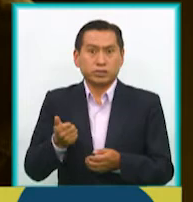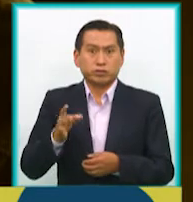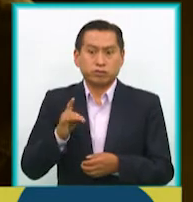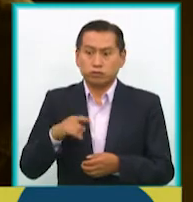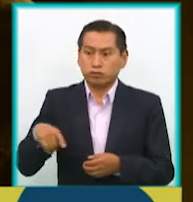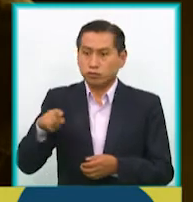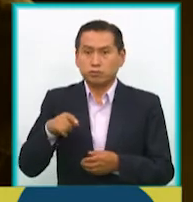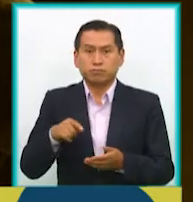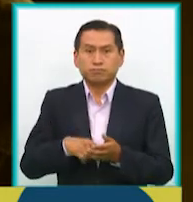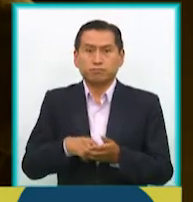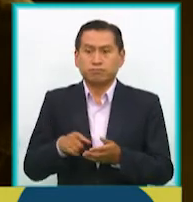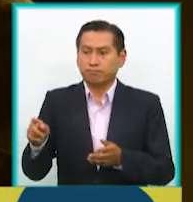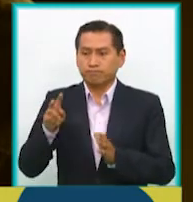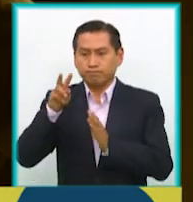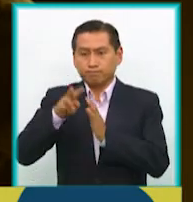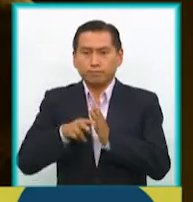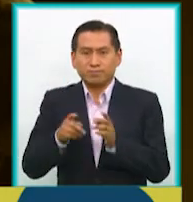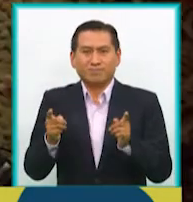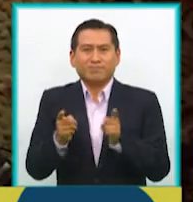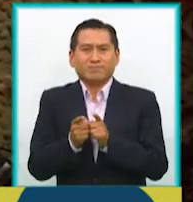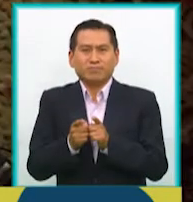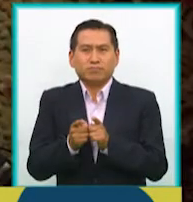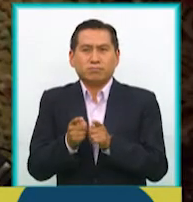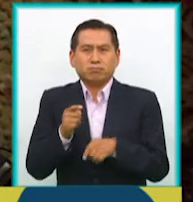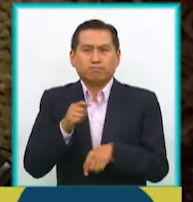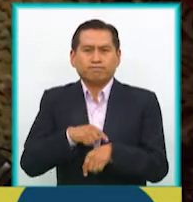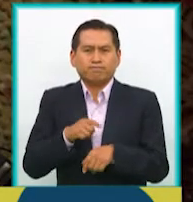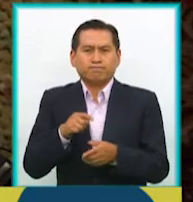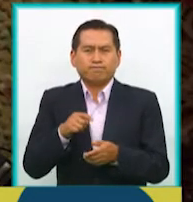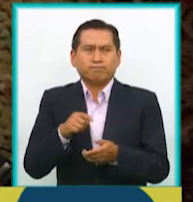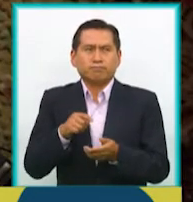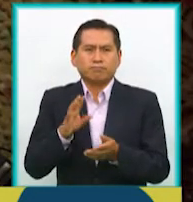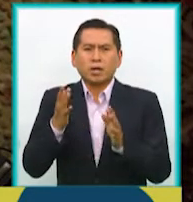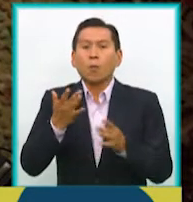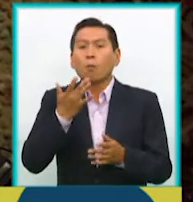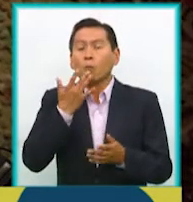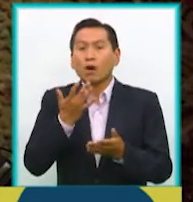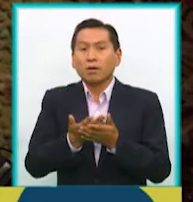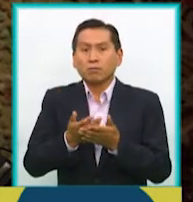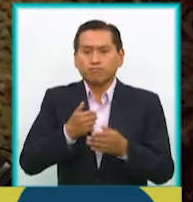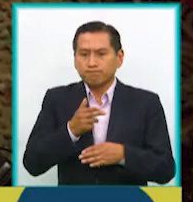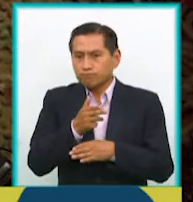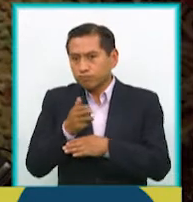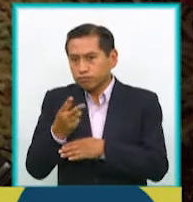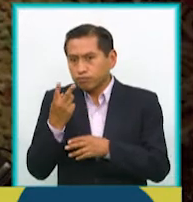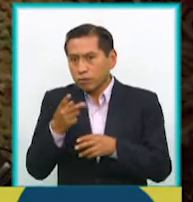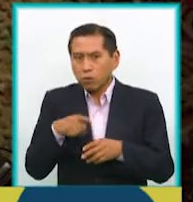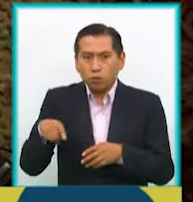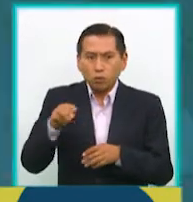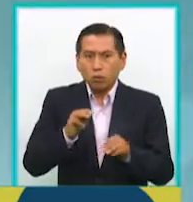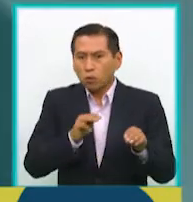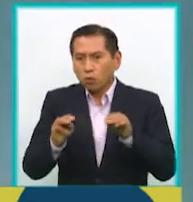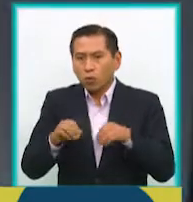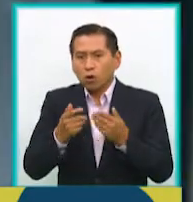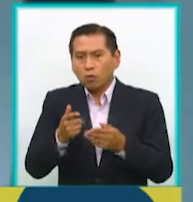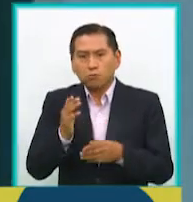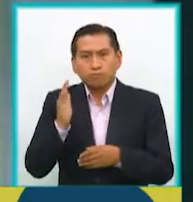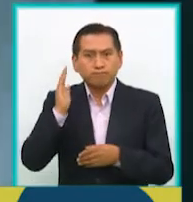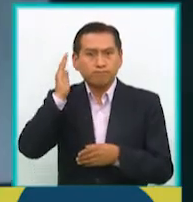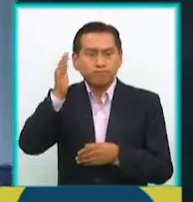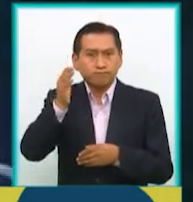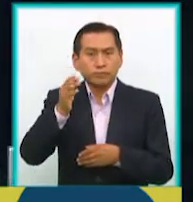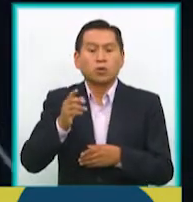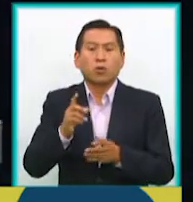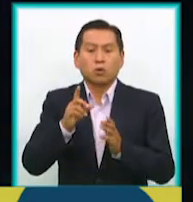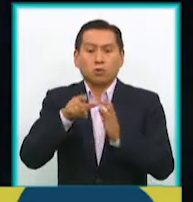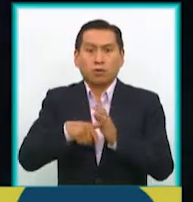haciendo un par de escenitas, como una especie de ensayo, digamos, para ver más o menos hacia dónde íbamos, y